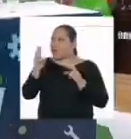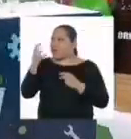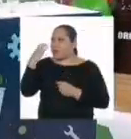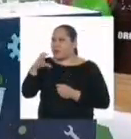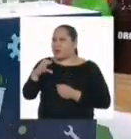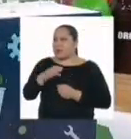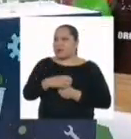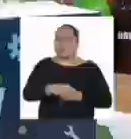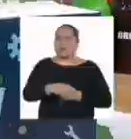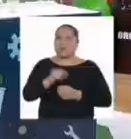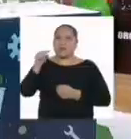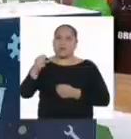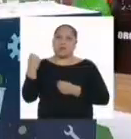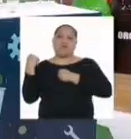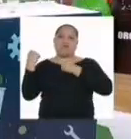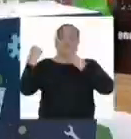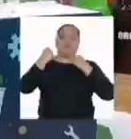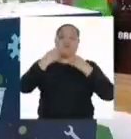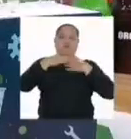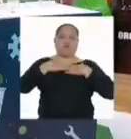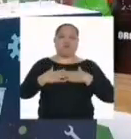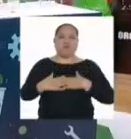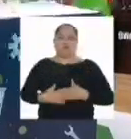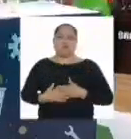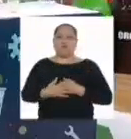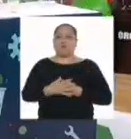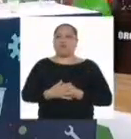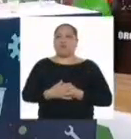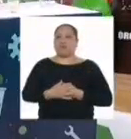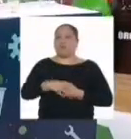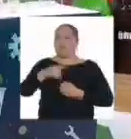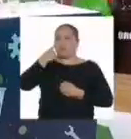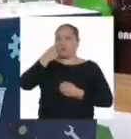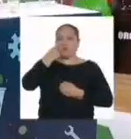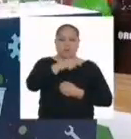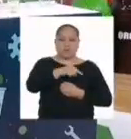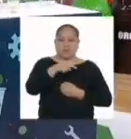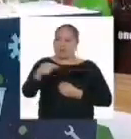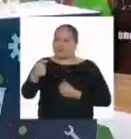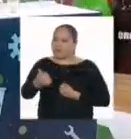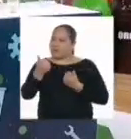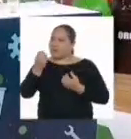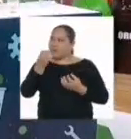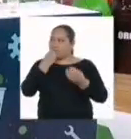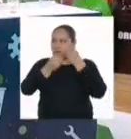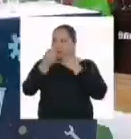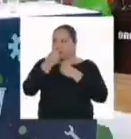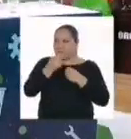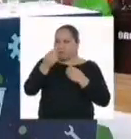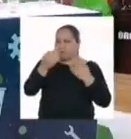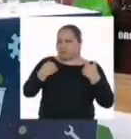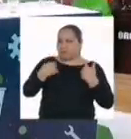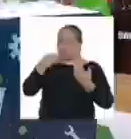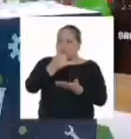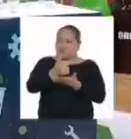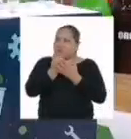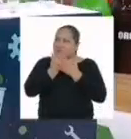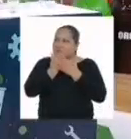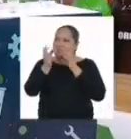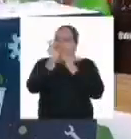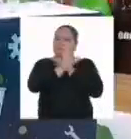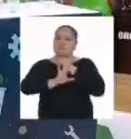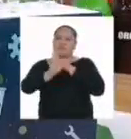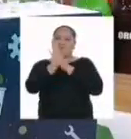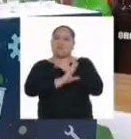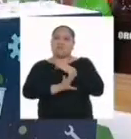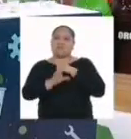pregunto por qué esa vitamina fortalece nuestro sistema inmunológico. Y conocer qué alimentos la contienen para consumirlos nos podría ayudar a